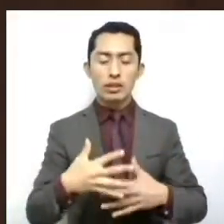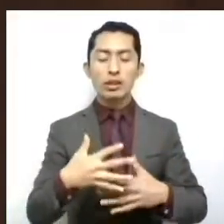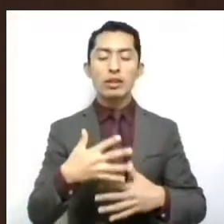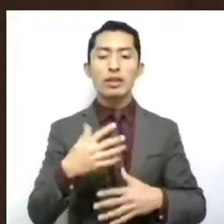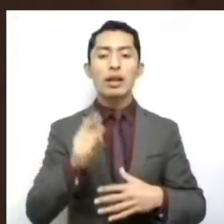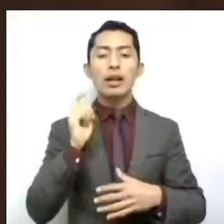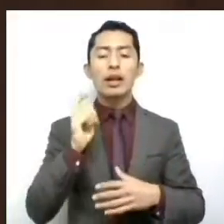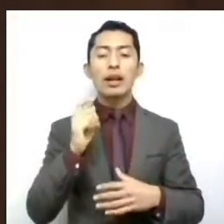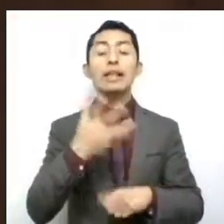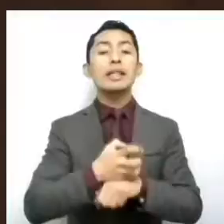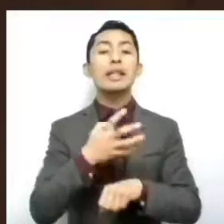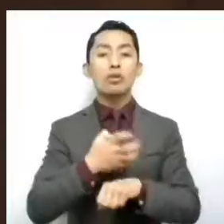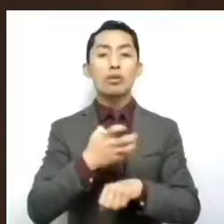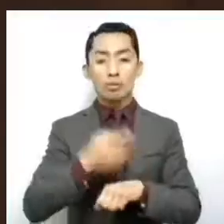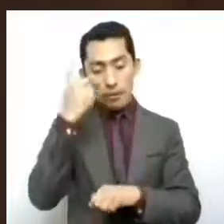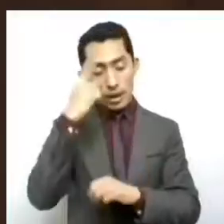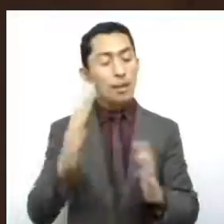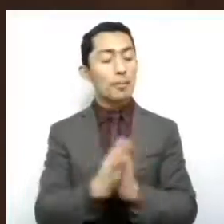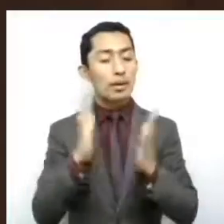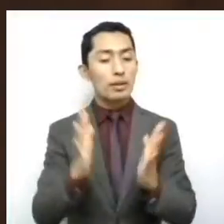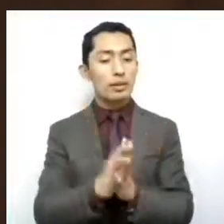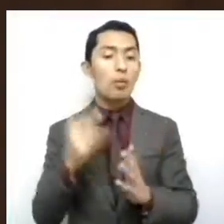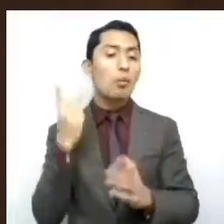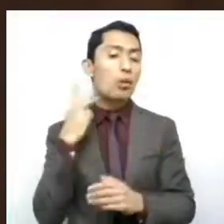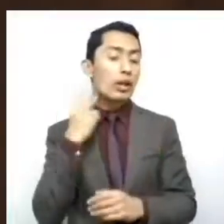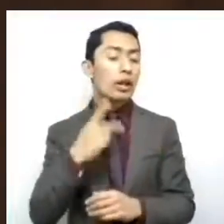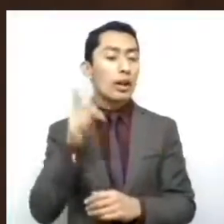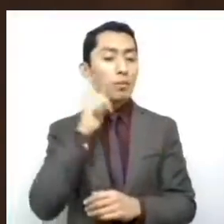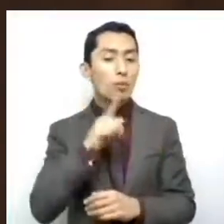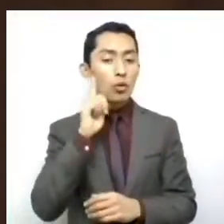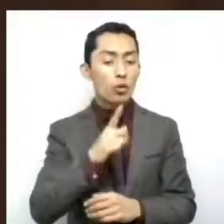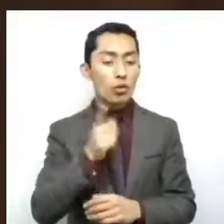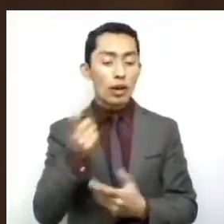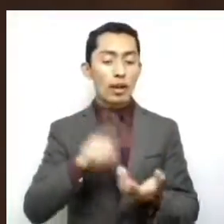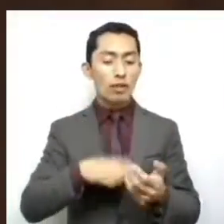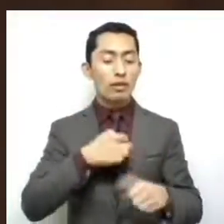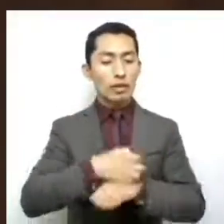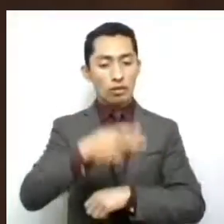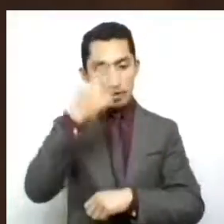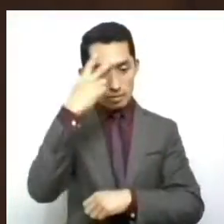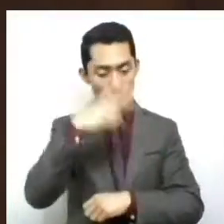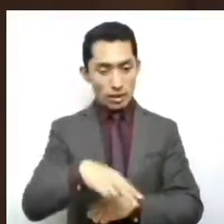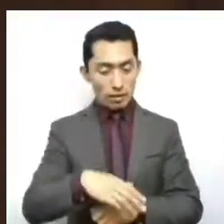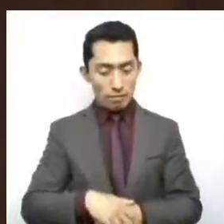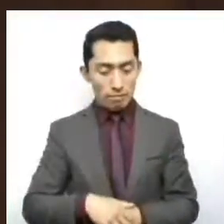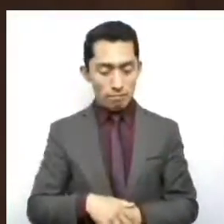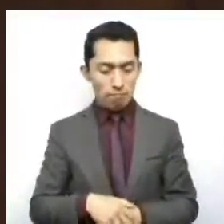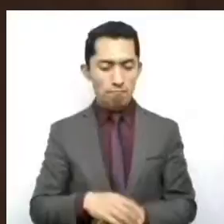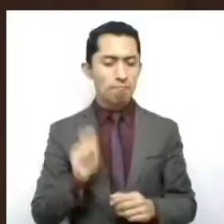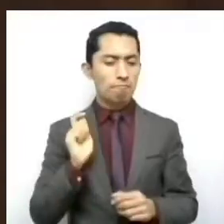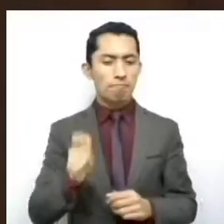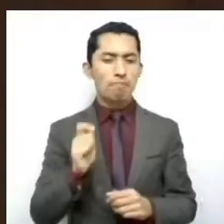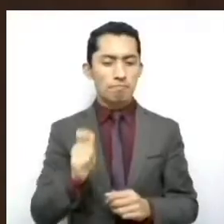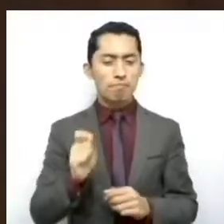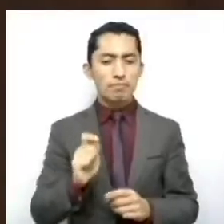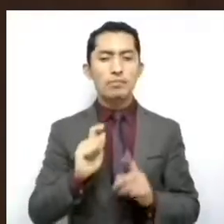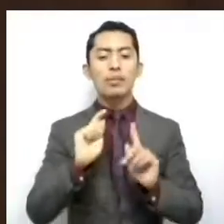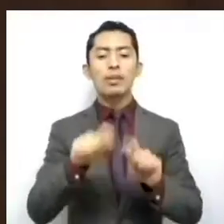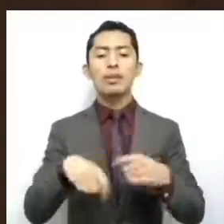Observatorio de Participación Política de las Mujeres en el Estado de México, en el cual se otorga